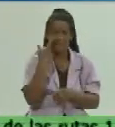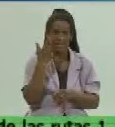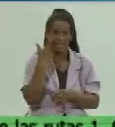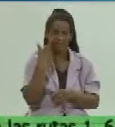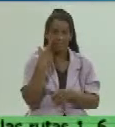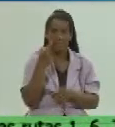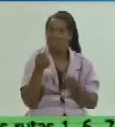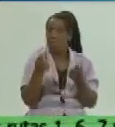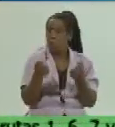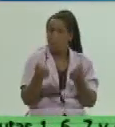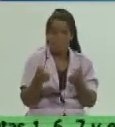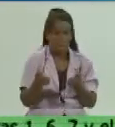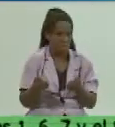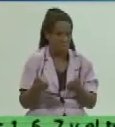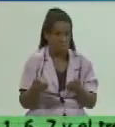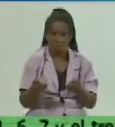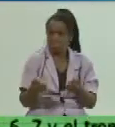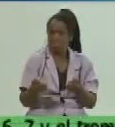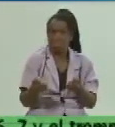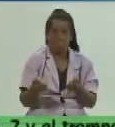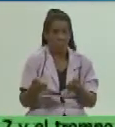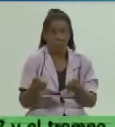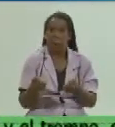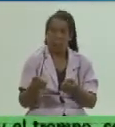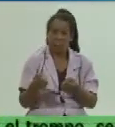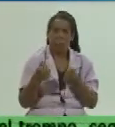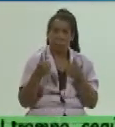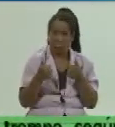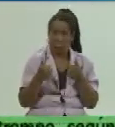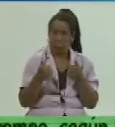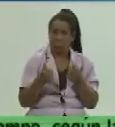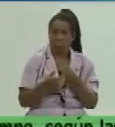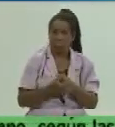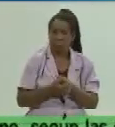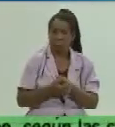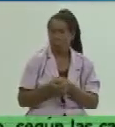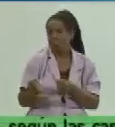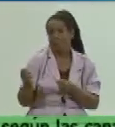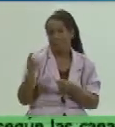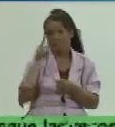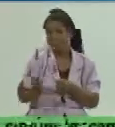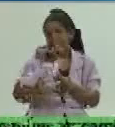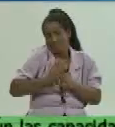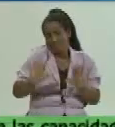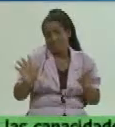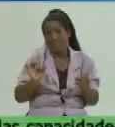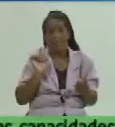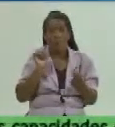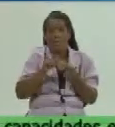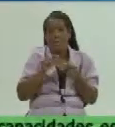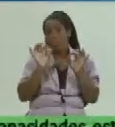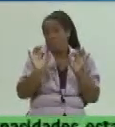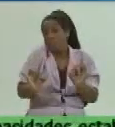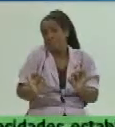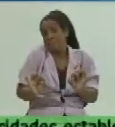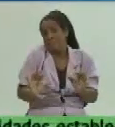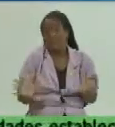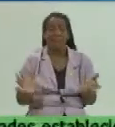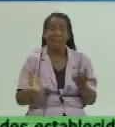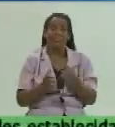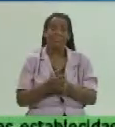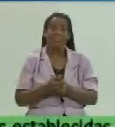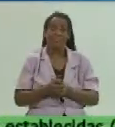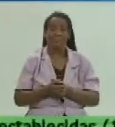precios están acorde a lo establecido en fin ese es el el tope esa es la varilla que nos está poniendo